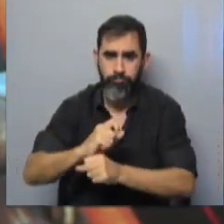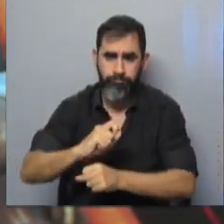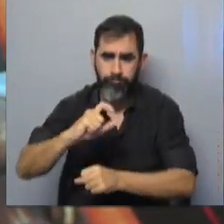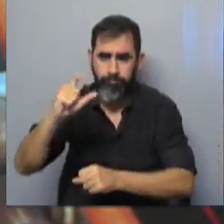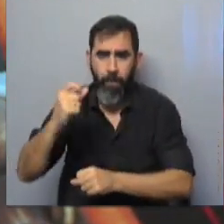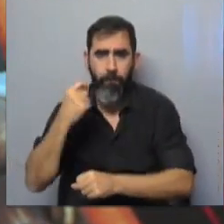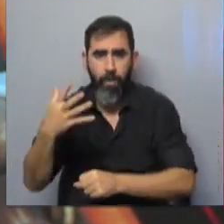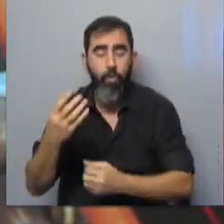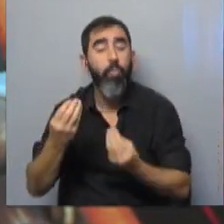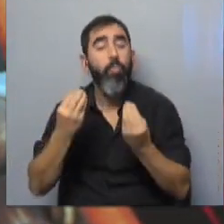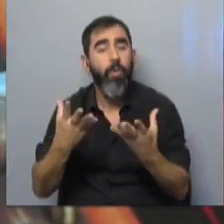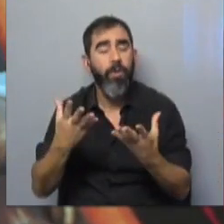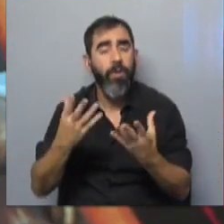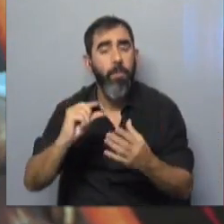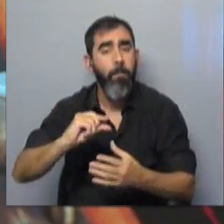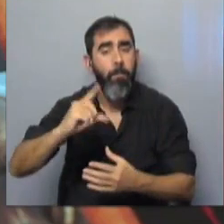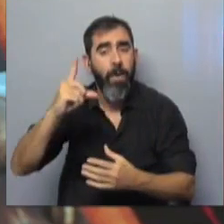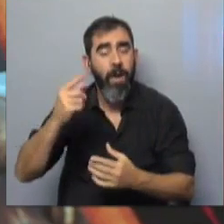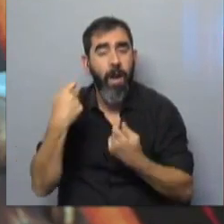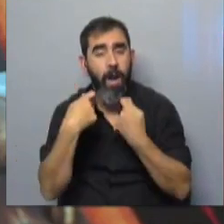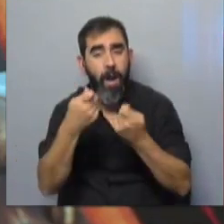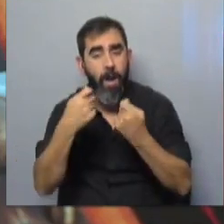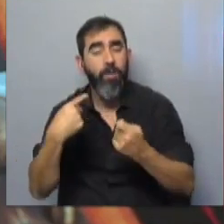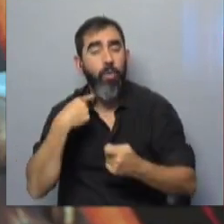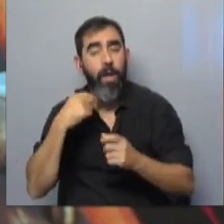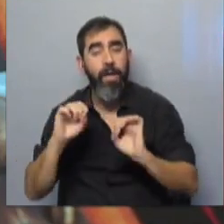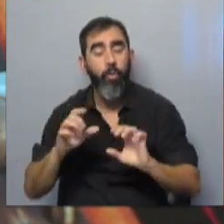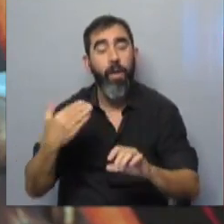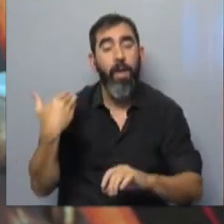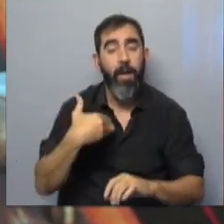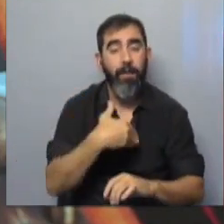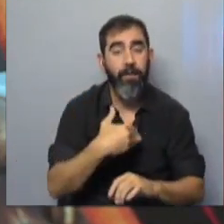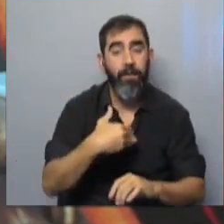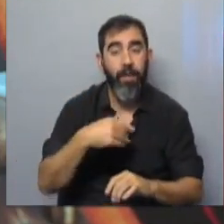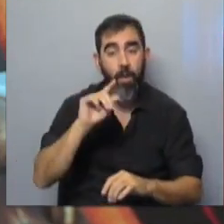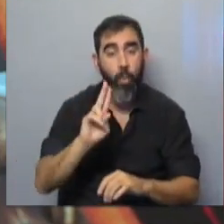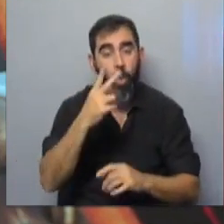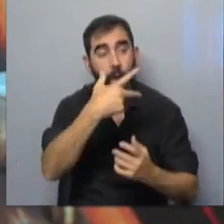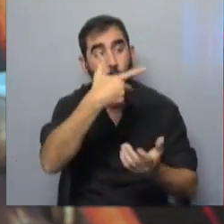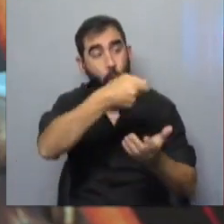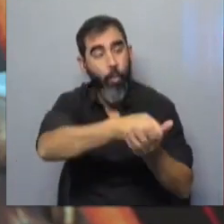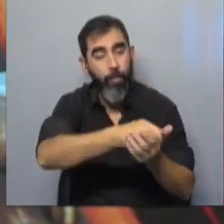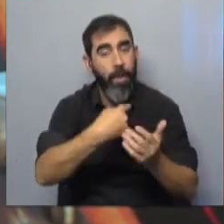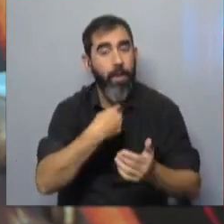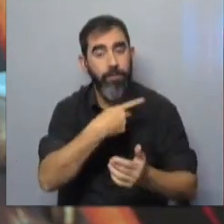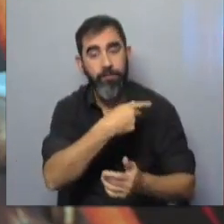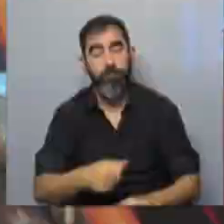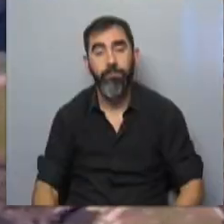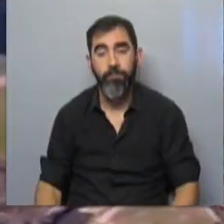los precios se debe sobre todo al aumento en los costos del gas natural en Argentina, país al que Uruguay importa este combustible.